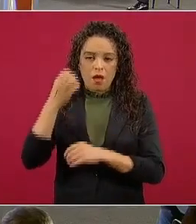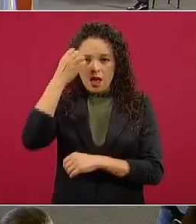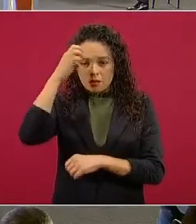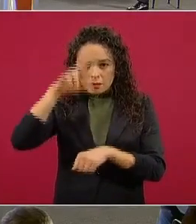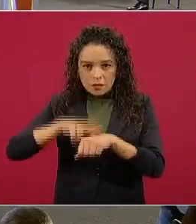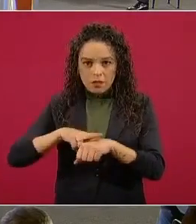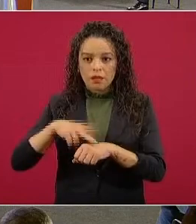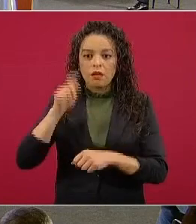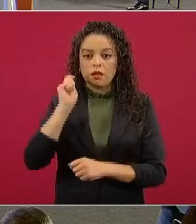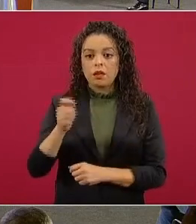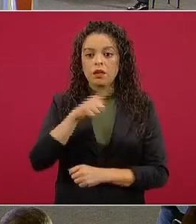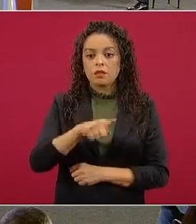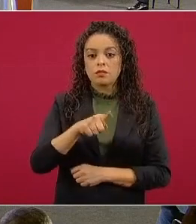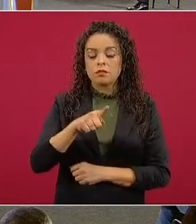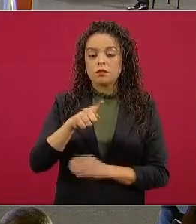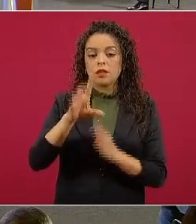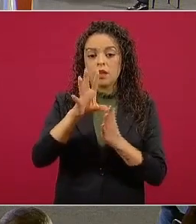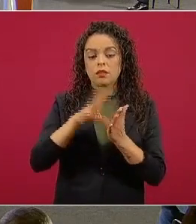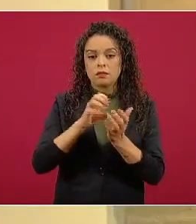de la Constitución